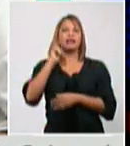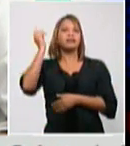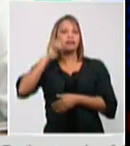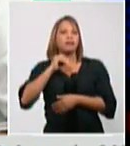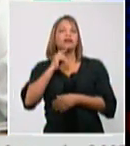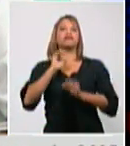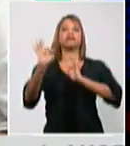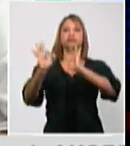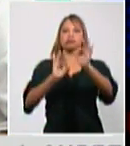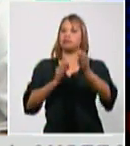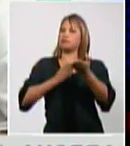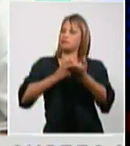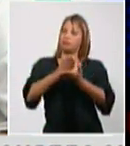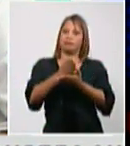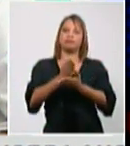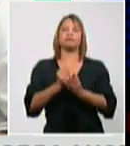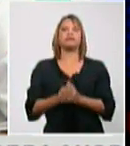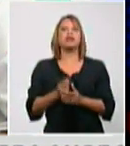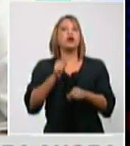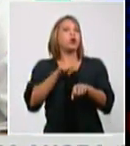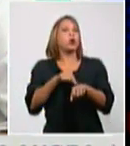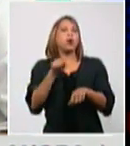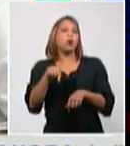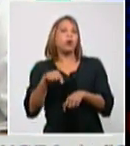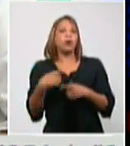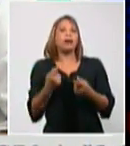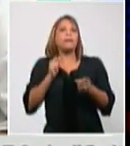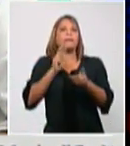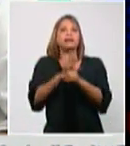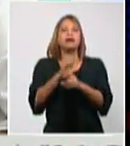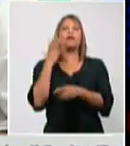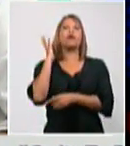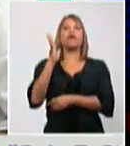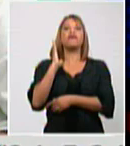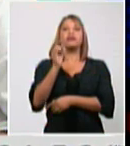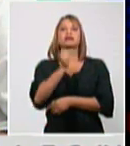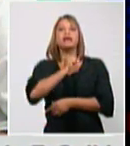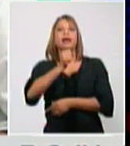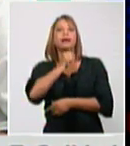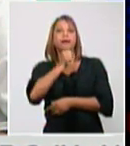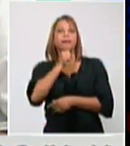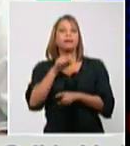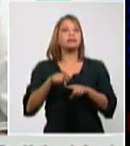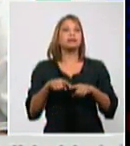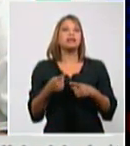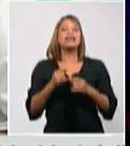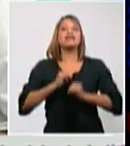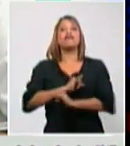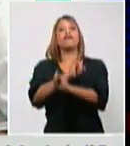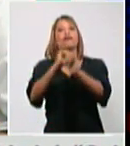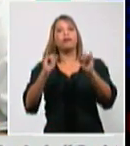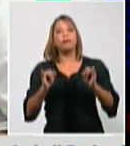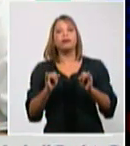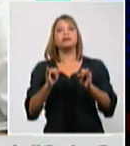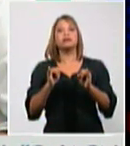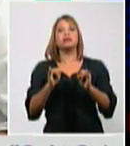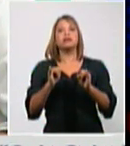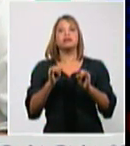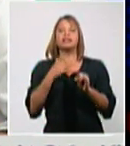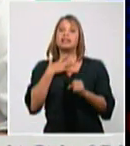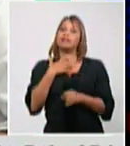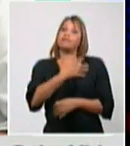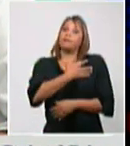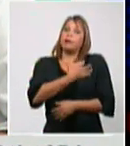Hoy, precisamente, comenzamos nuestra conferencia informando y dando las condolencias a sus